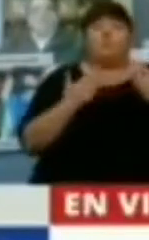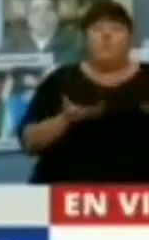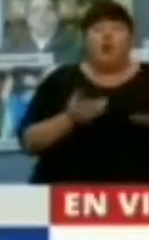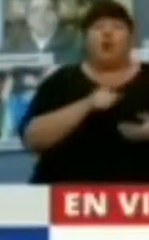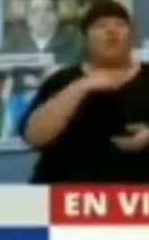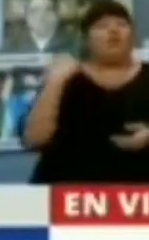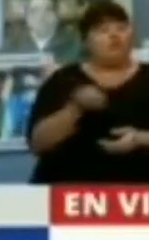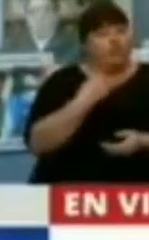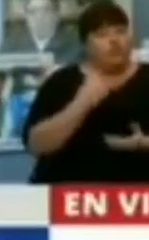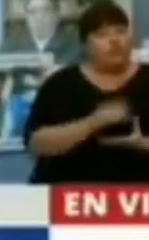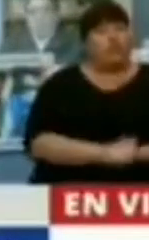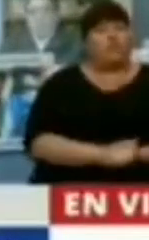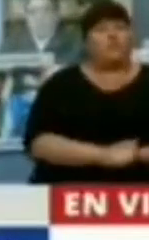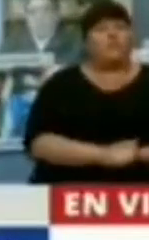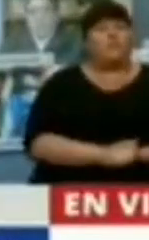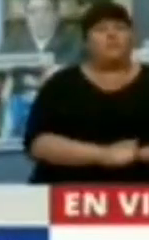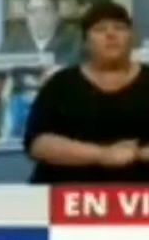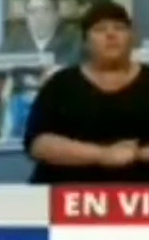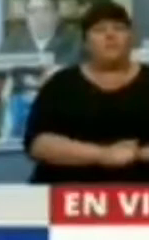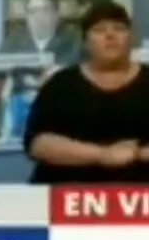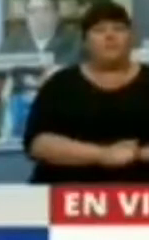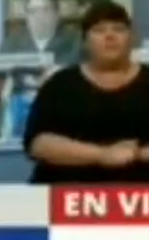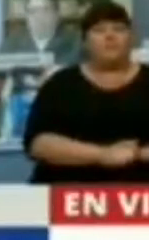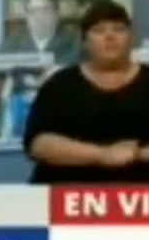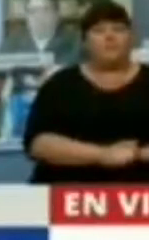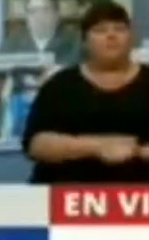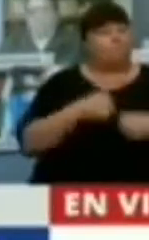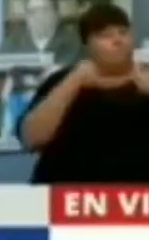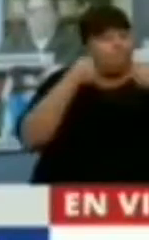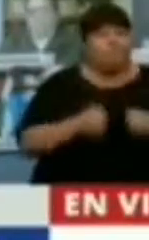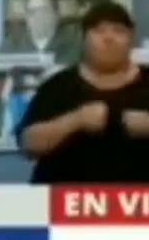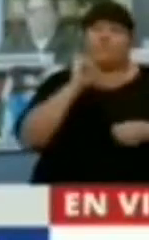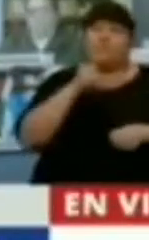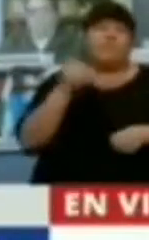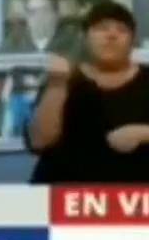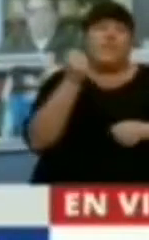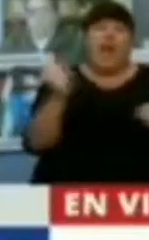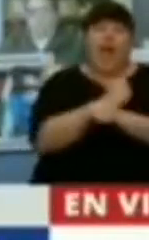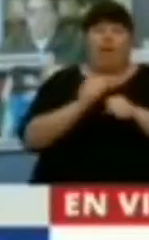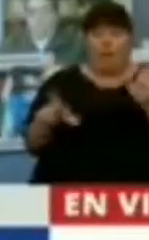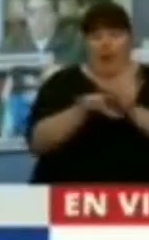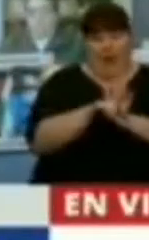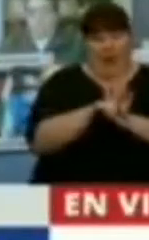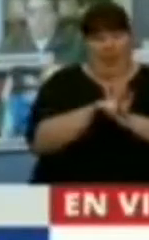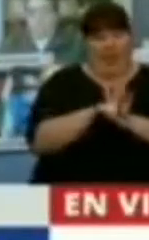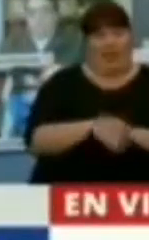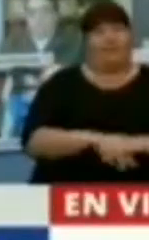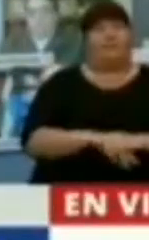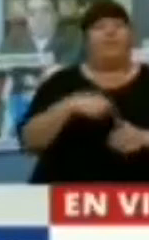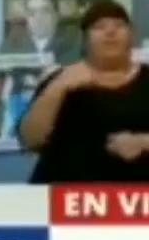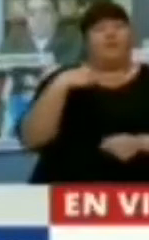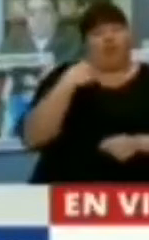nosotros estamos firmes en querer aprobar esta ley y como